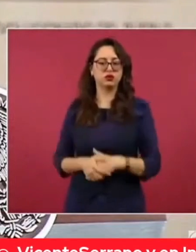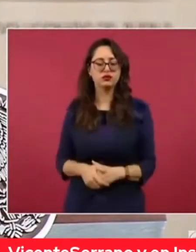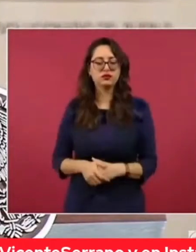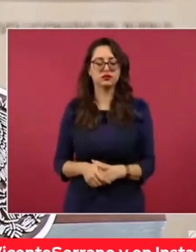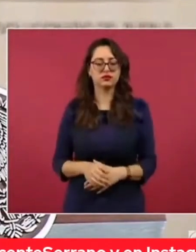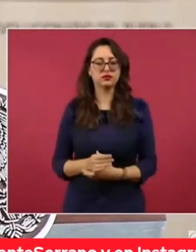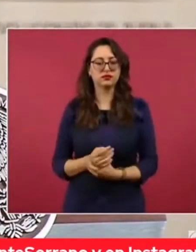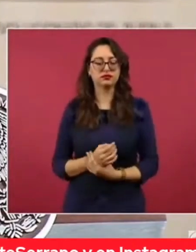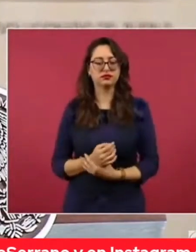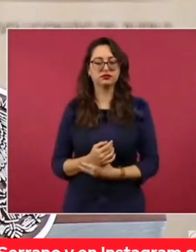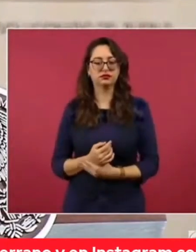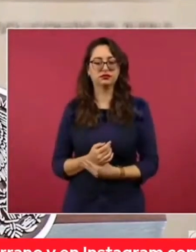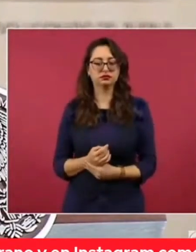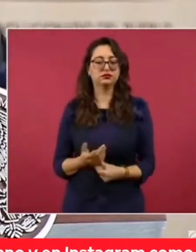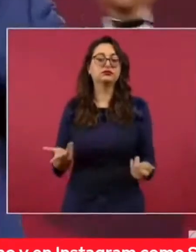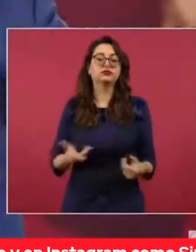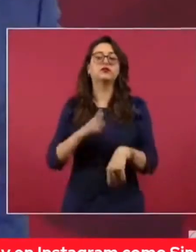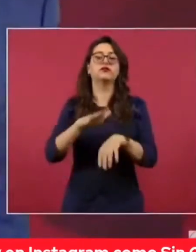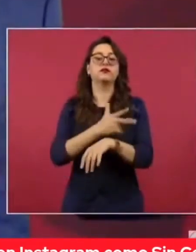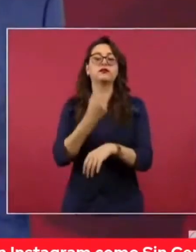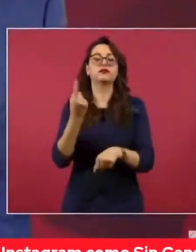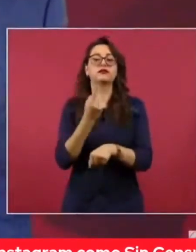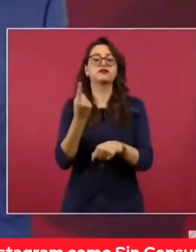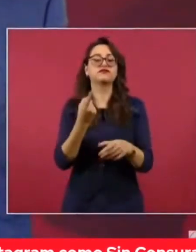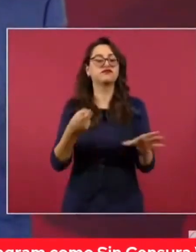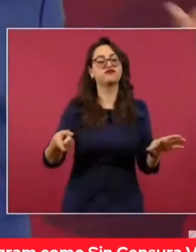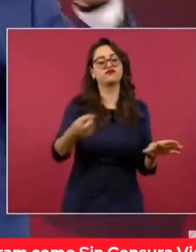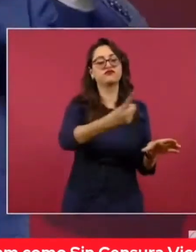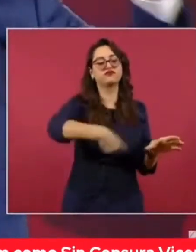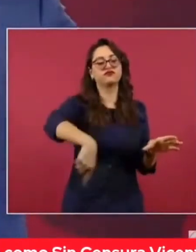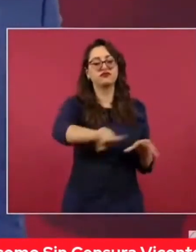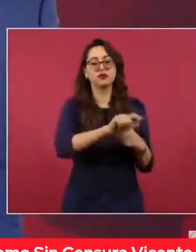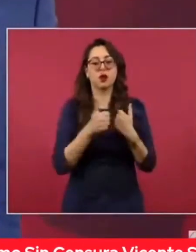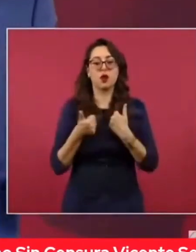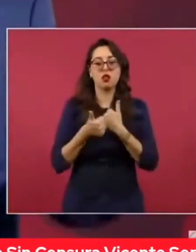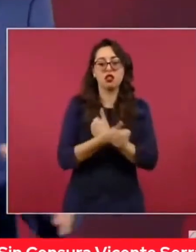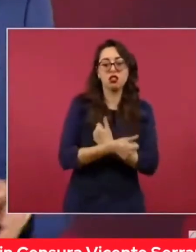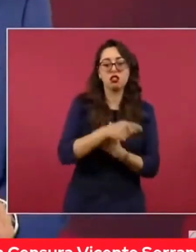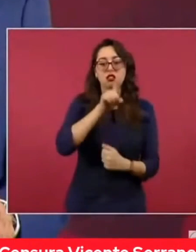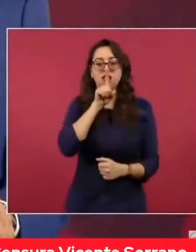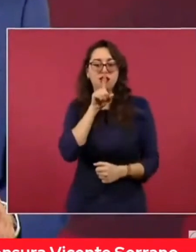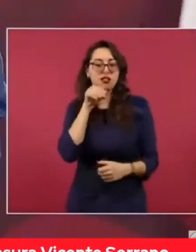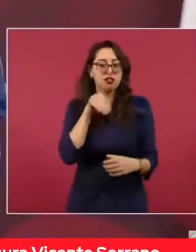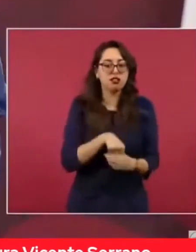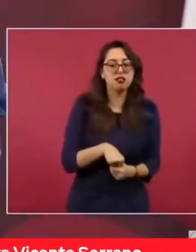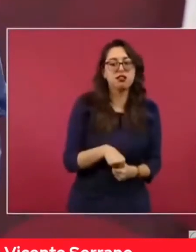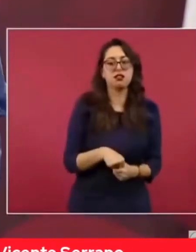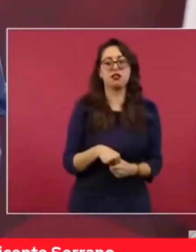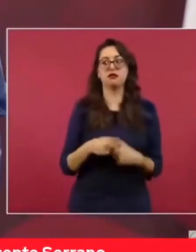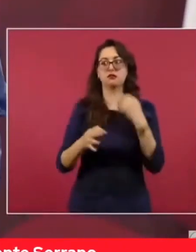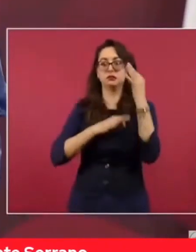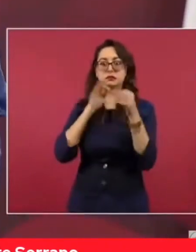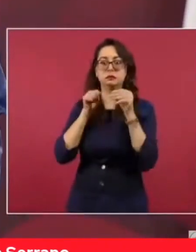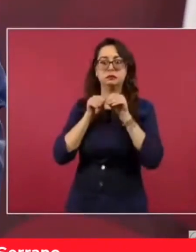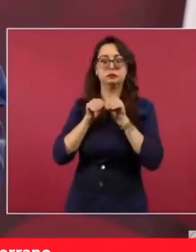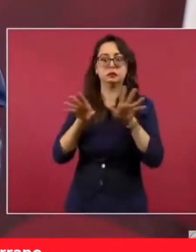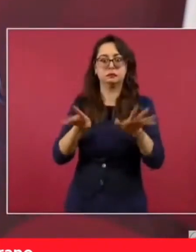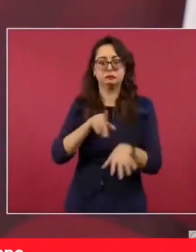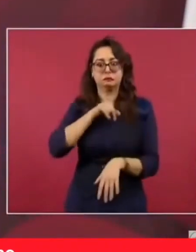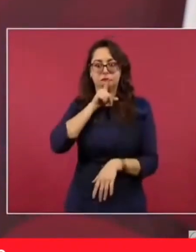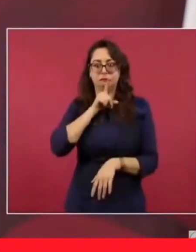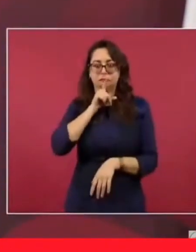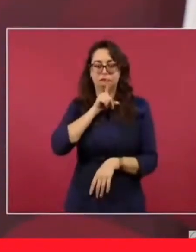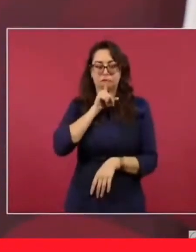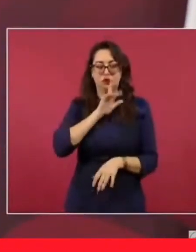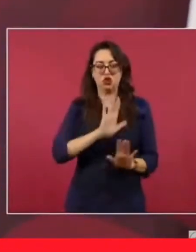de silenciar lo que no les conviene? Entonces, ya